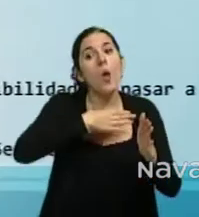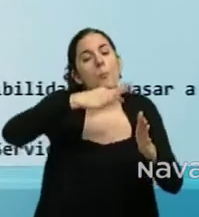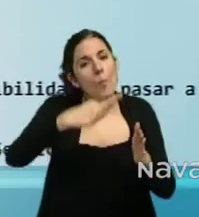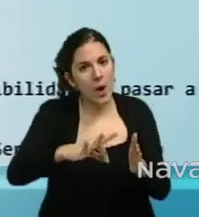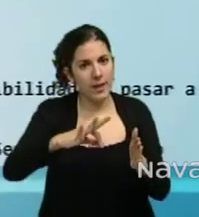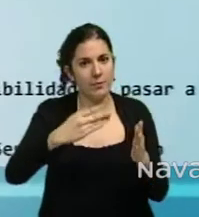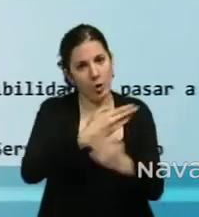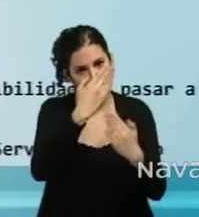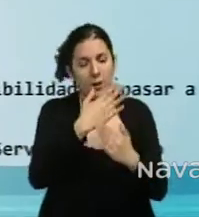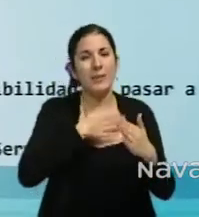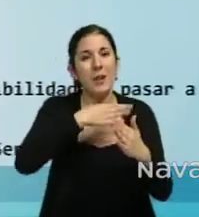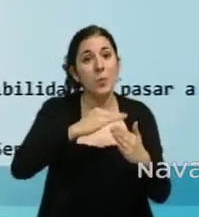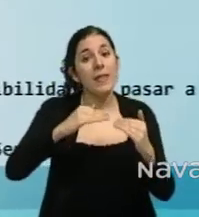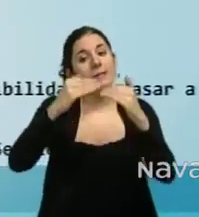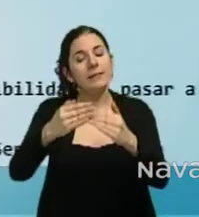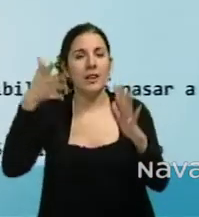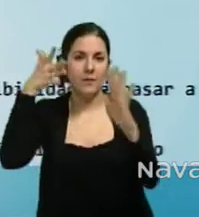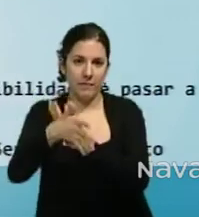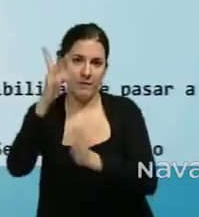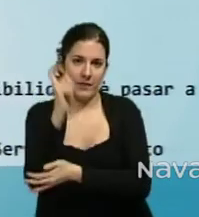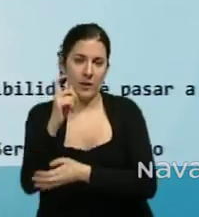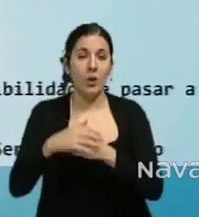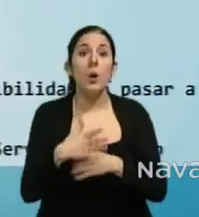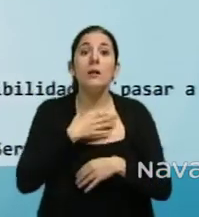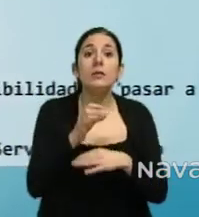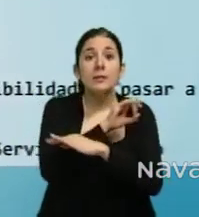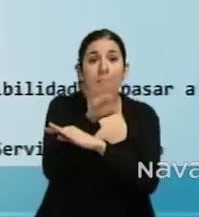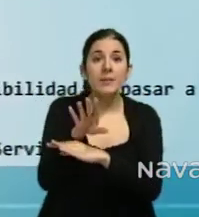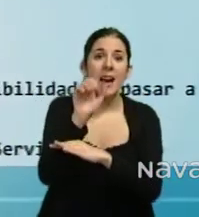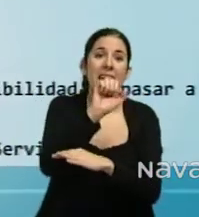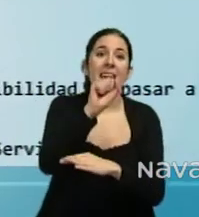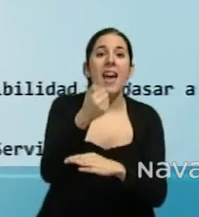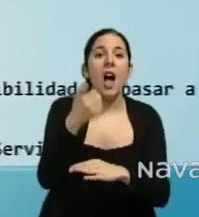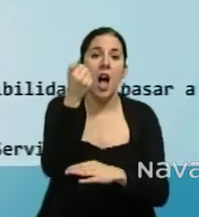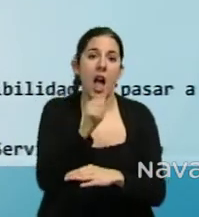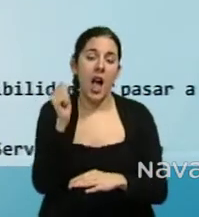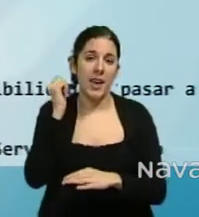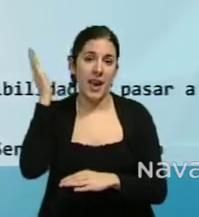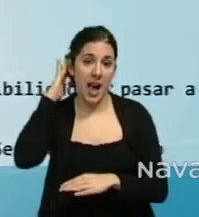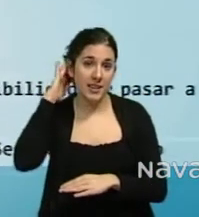mandar tus datos al mail ealsasua arroba navarra punto es con la referencia servicio técnico.